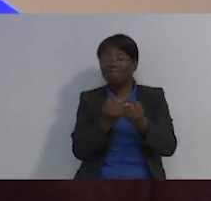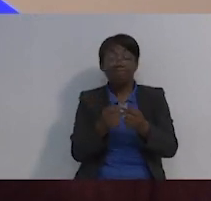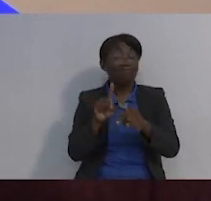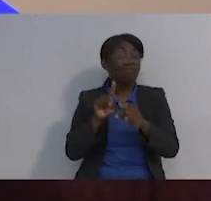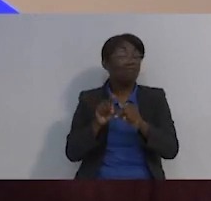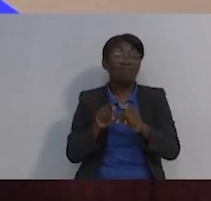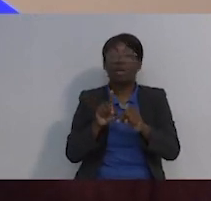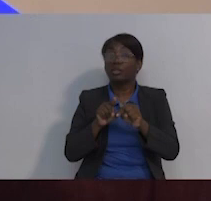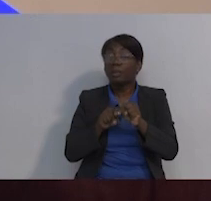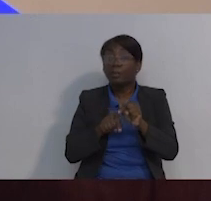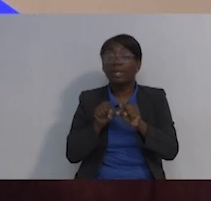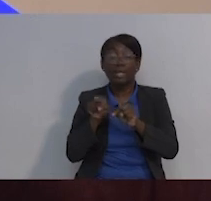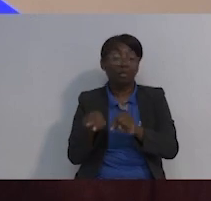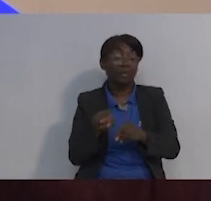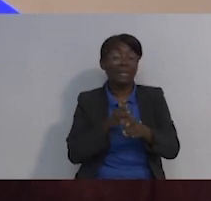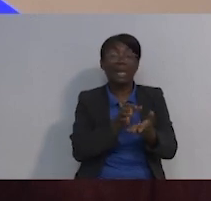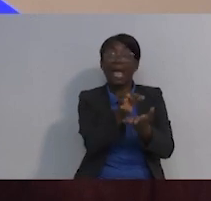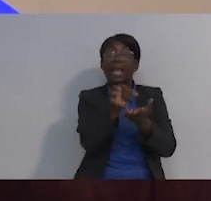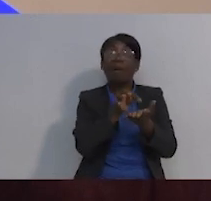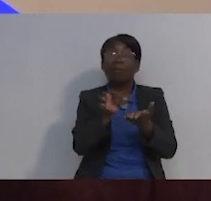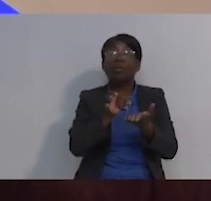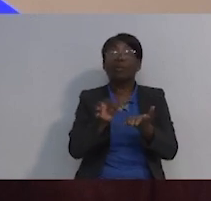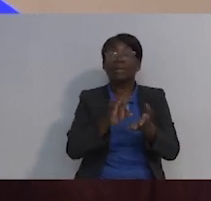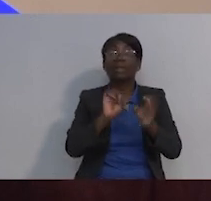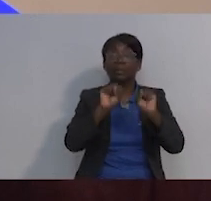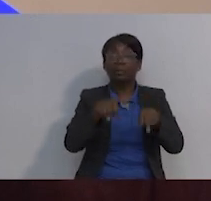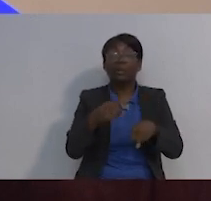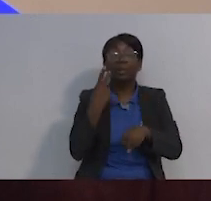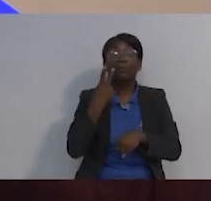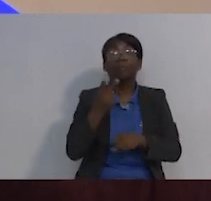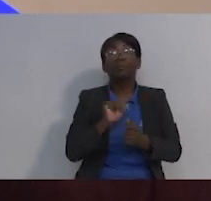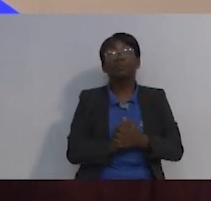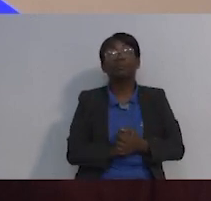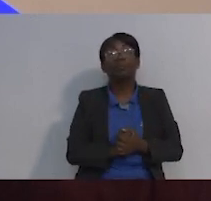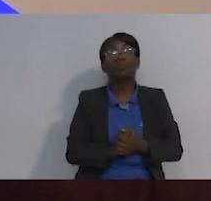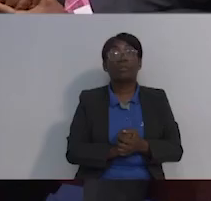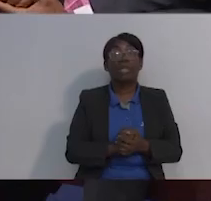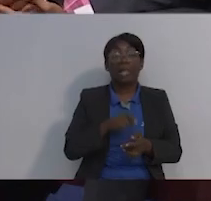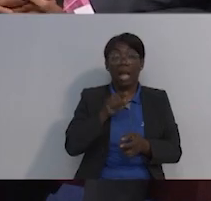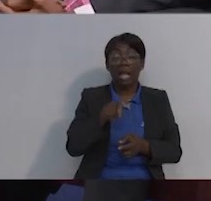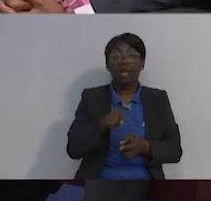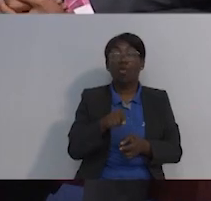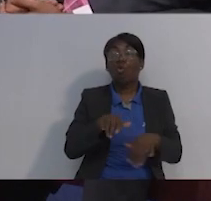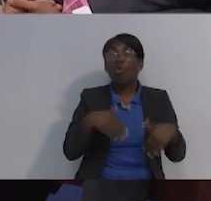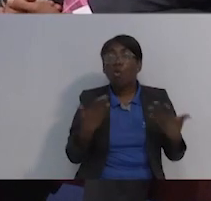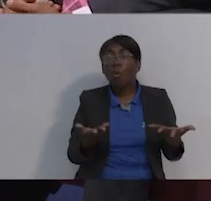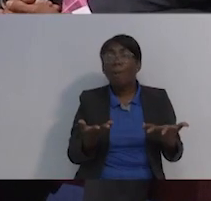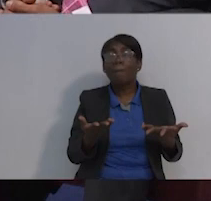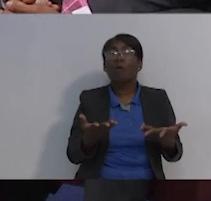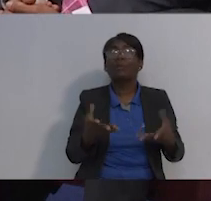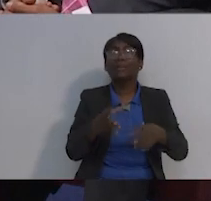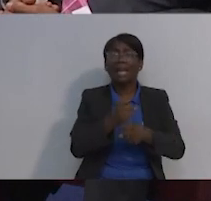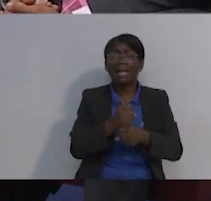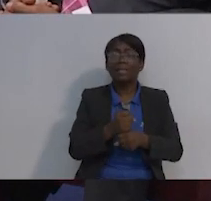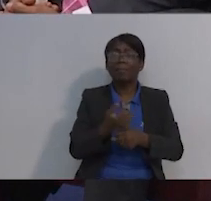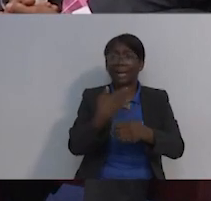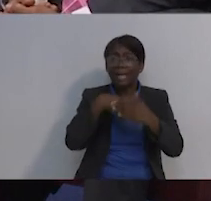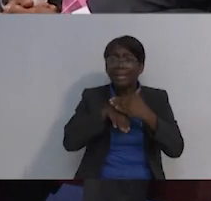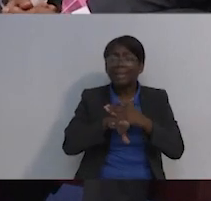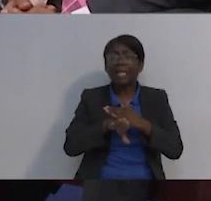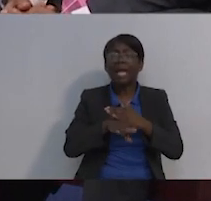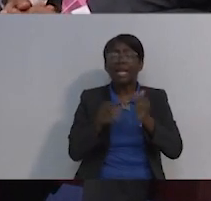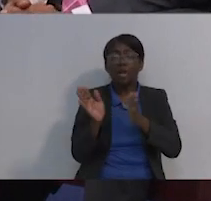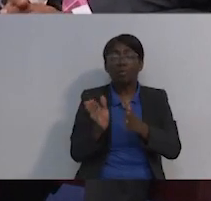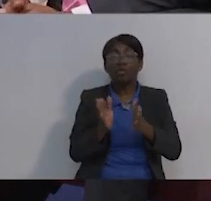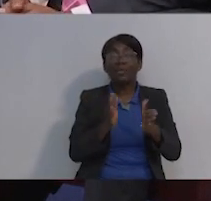acá central que tenemos, por decirlo de esa manera. Doctor, para ingresar, digamos, al servicio que brinda el Instituto